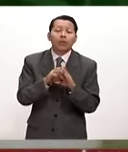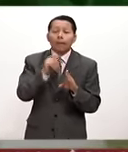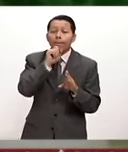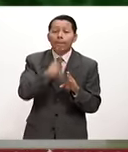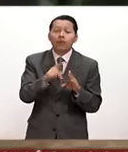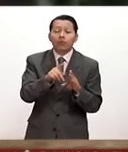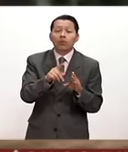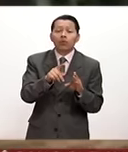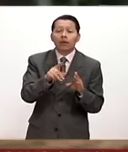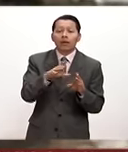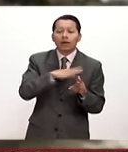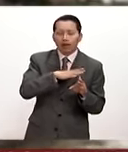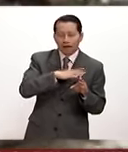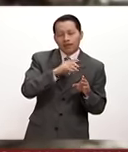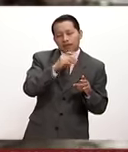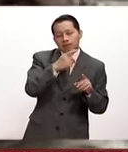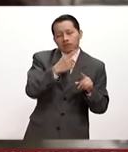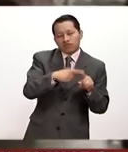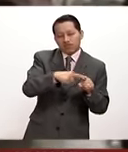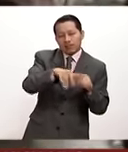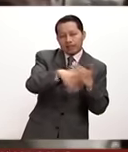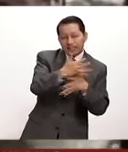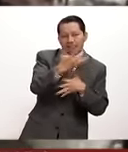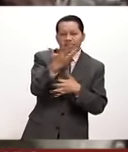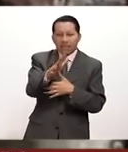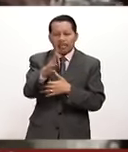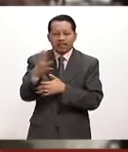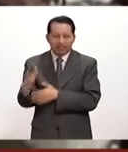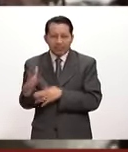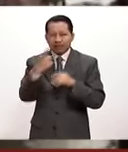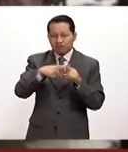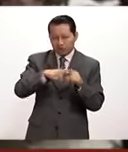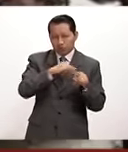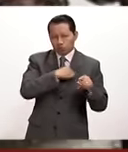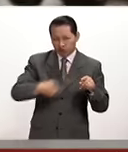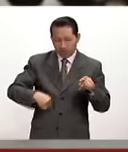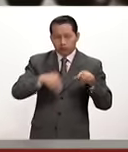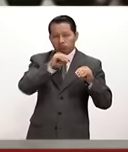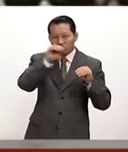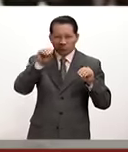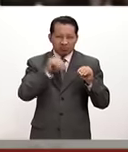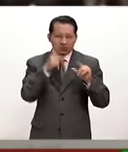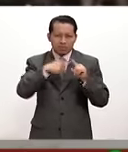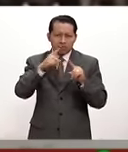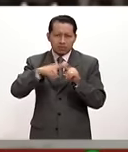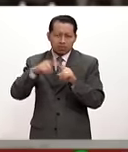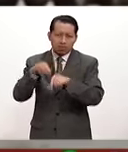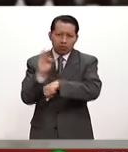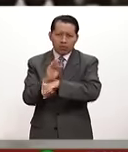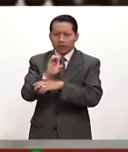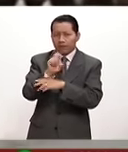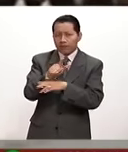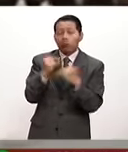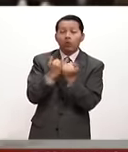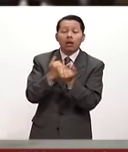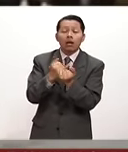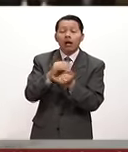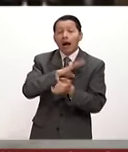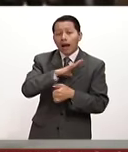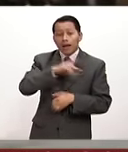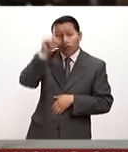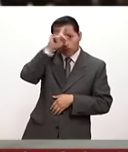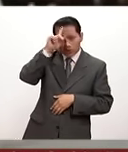y Comondú 10 refugios ya. Seccionaron los 5 consejos municipales de protección civil junto con el consejo estatal.